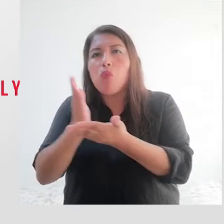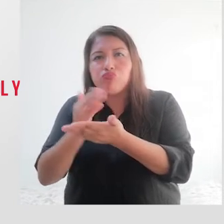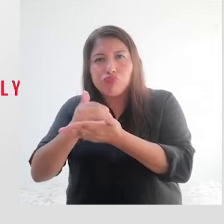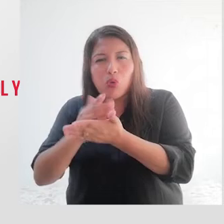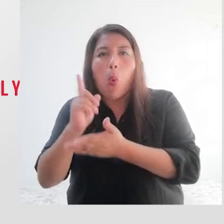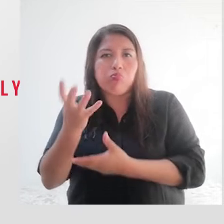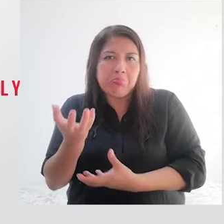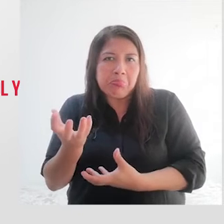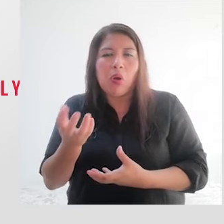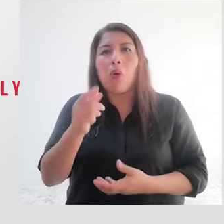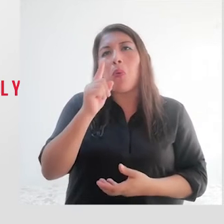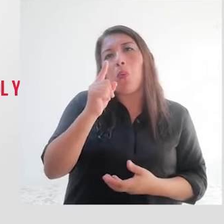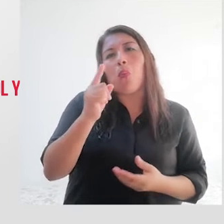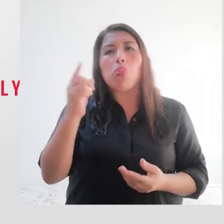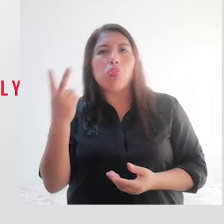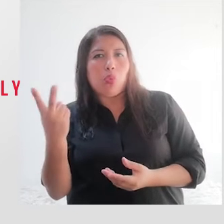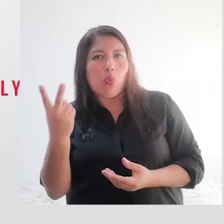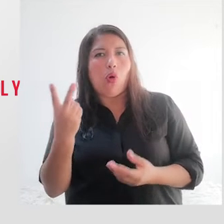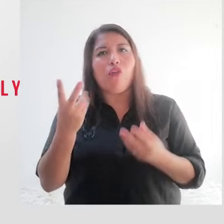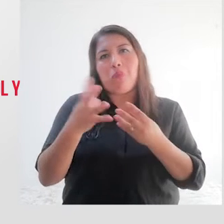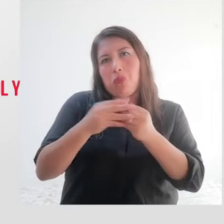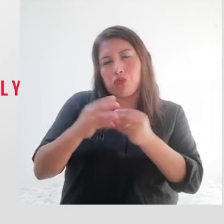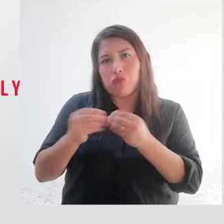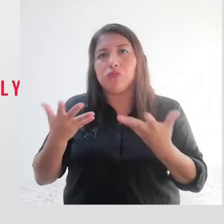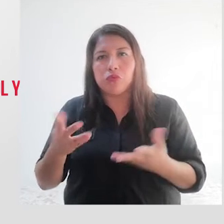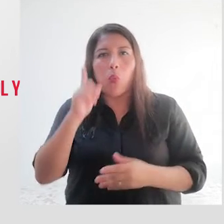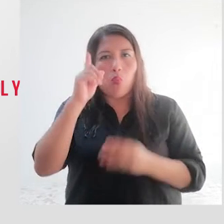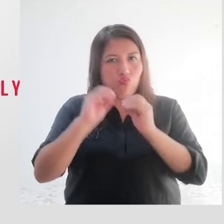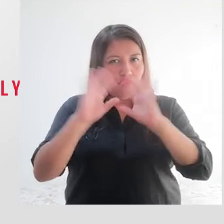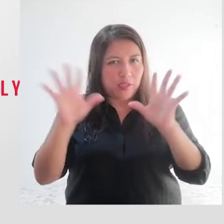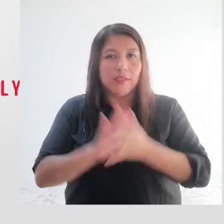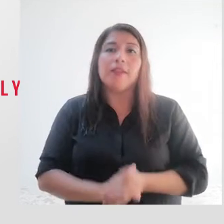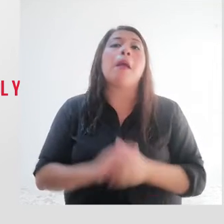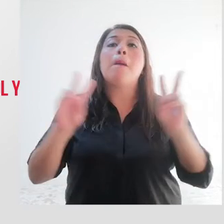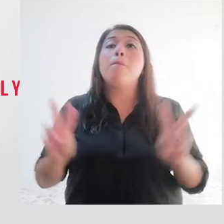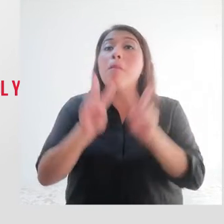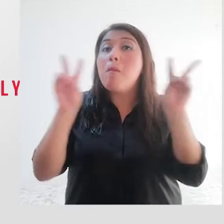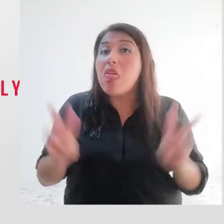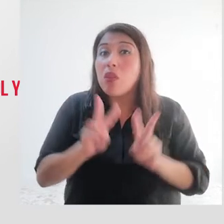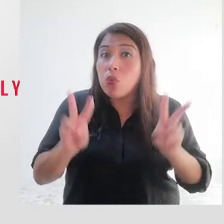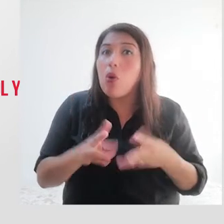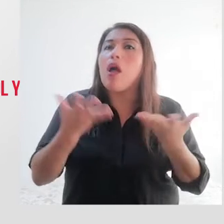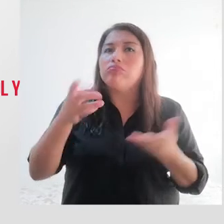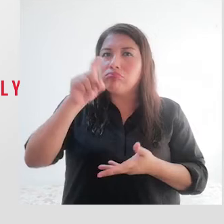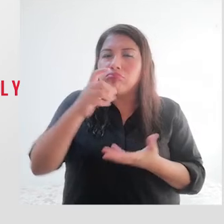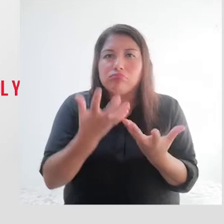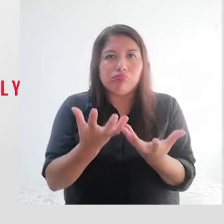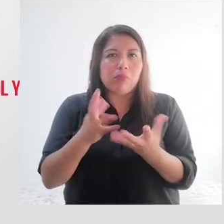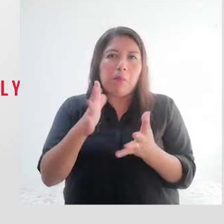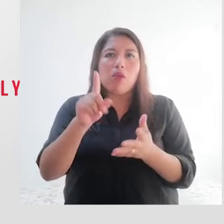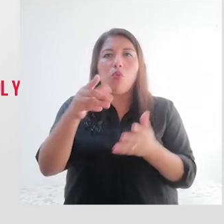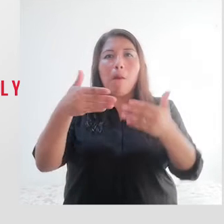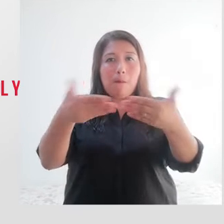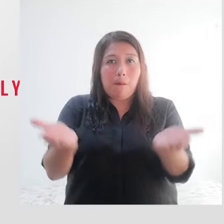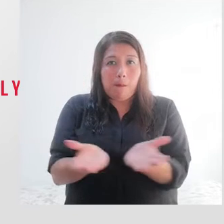trozadas, unas tres porciones al día. Y verduras de manera diaria considerando una porción